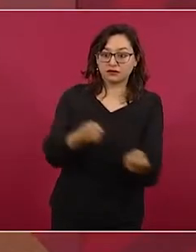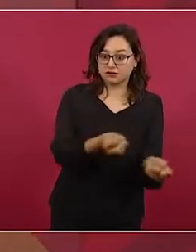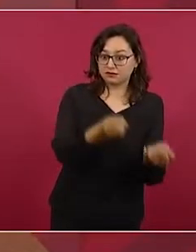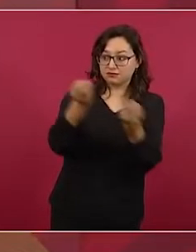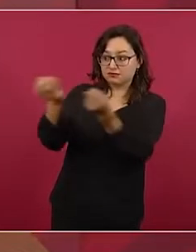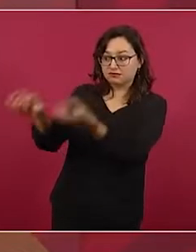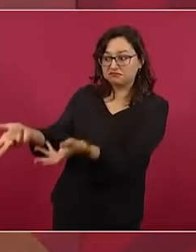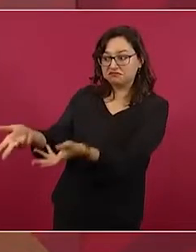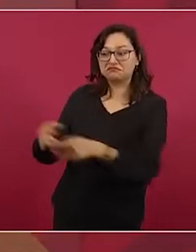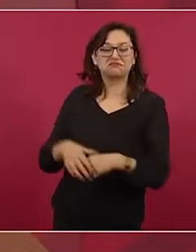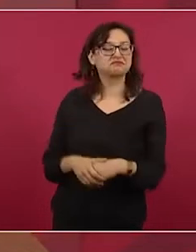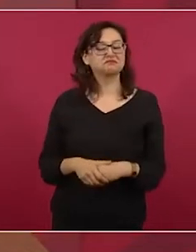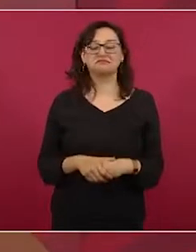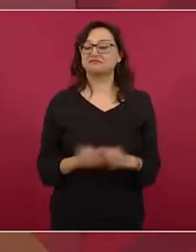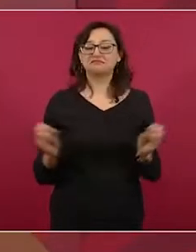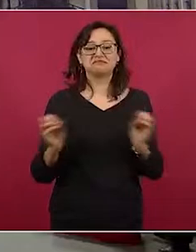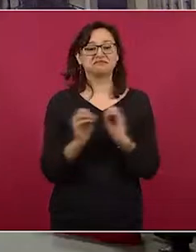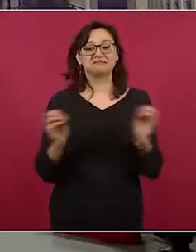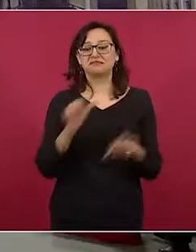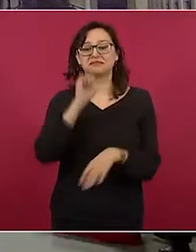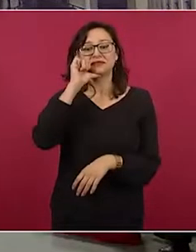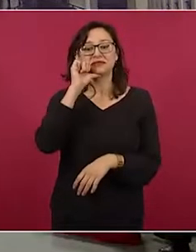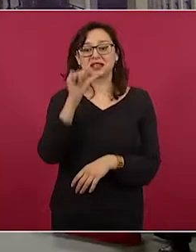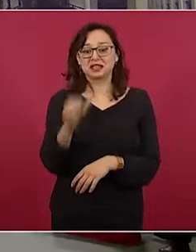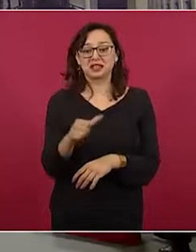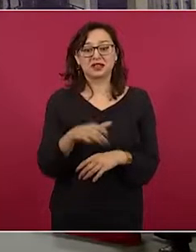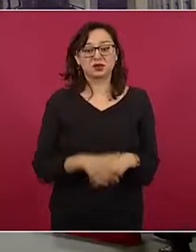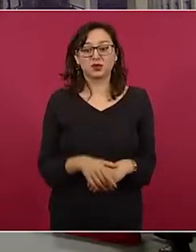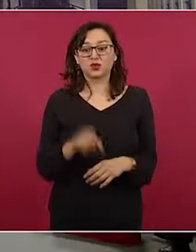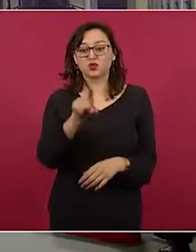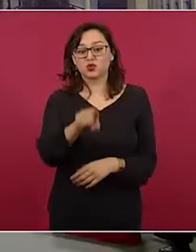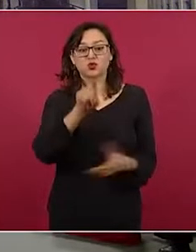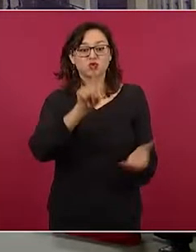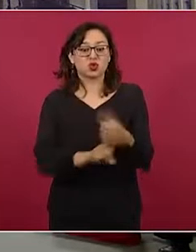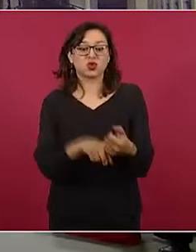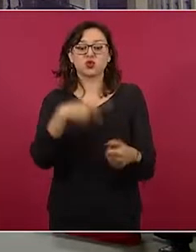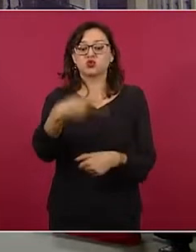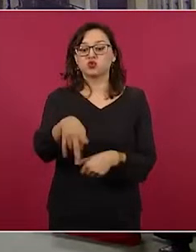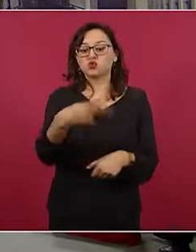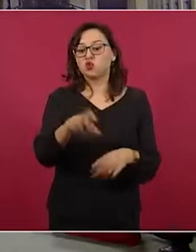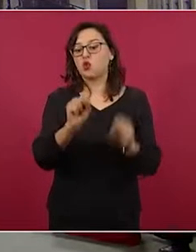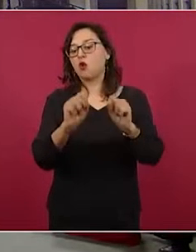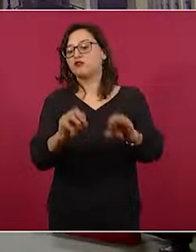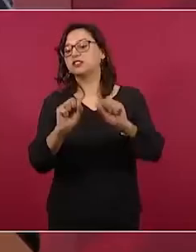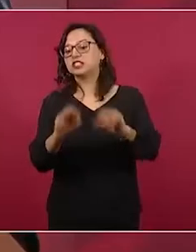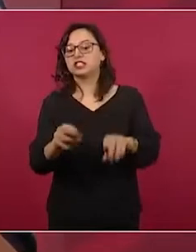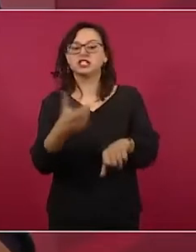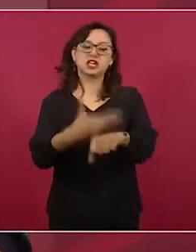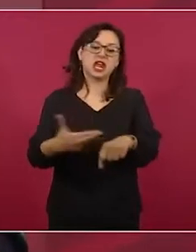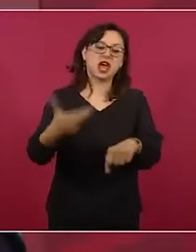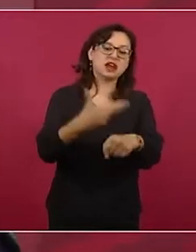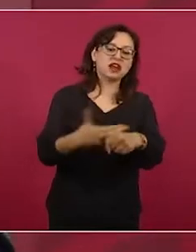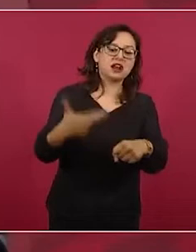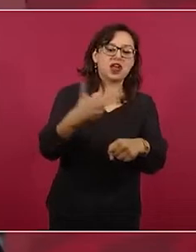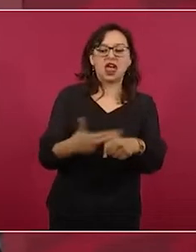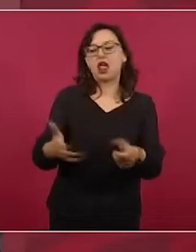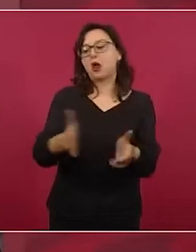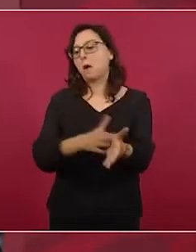todos esos recursos en aparatos burocráticos, en asesoría,